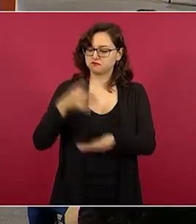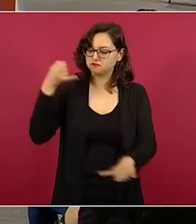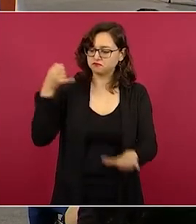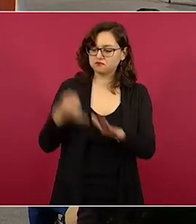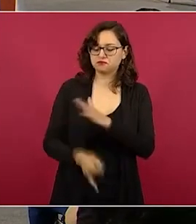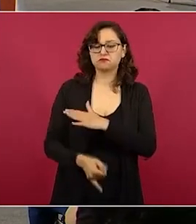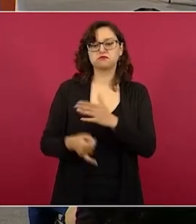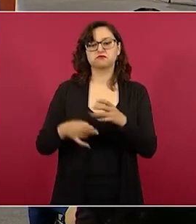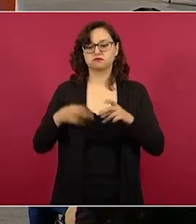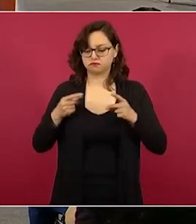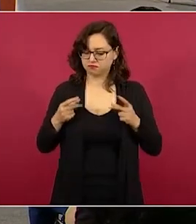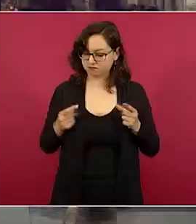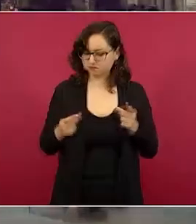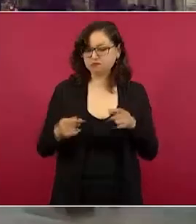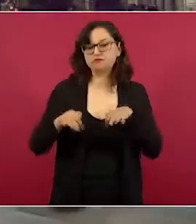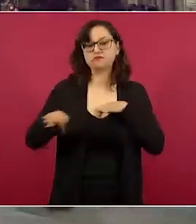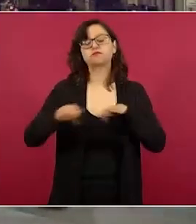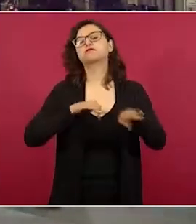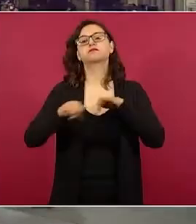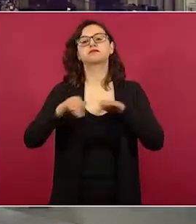nuestro país. Gracias.